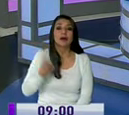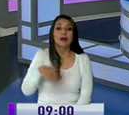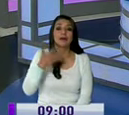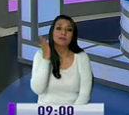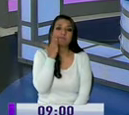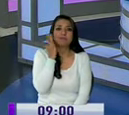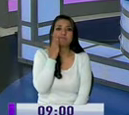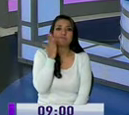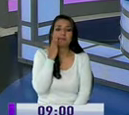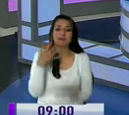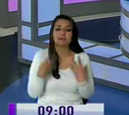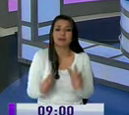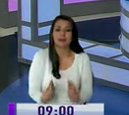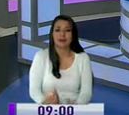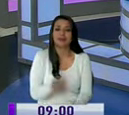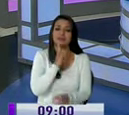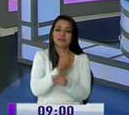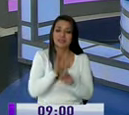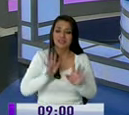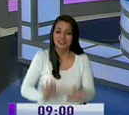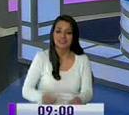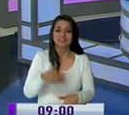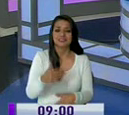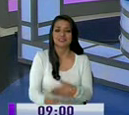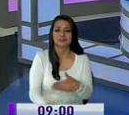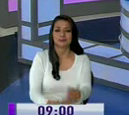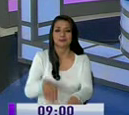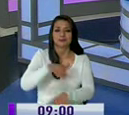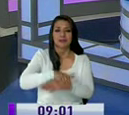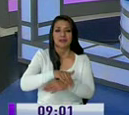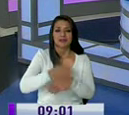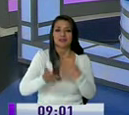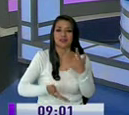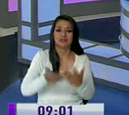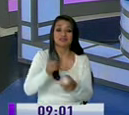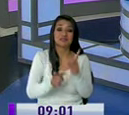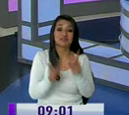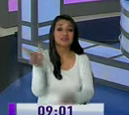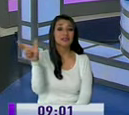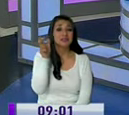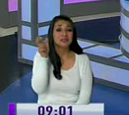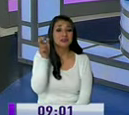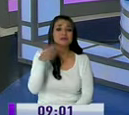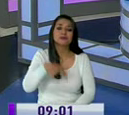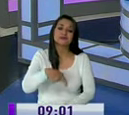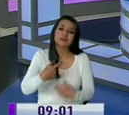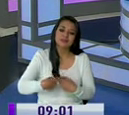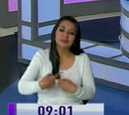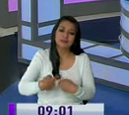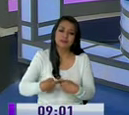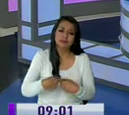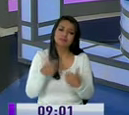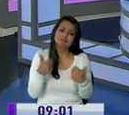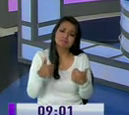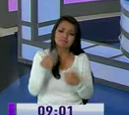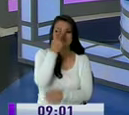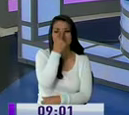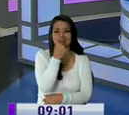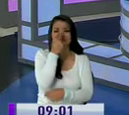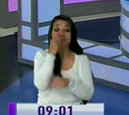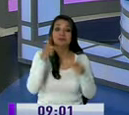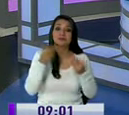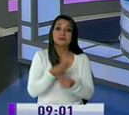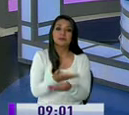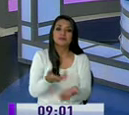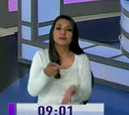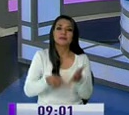eso es lo que va a suceder más adelante así que oyentes de Radio Quito con buen humor con ánimo contándoles lo que sucede en Ecuador